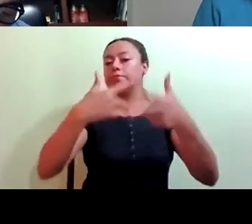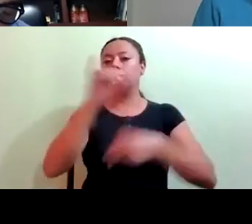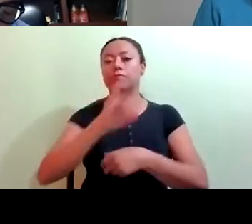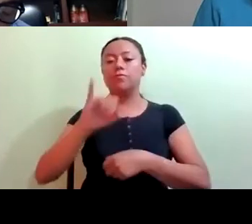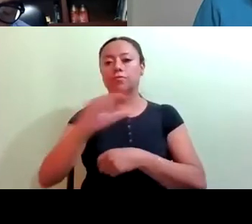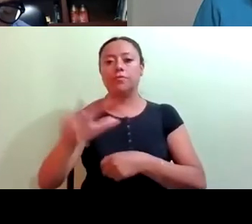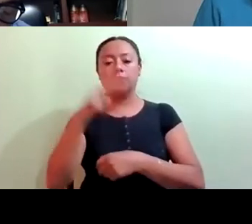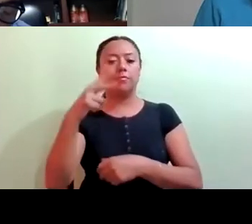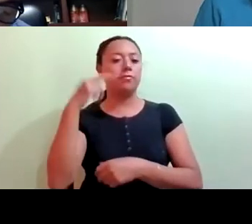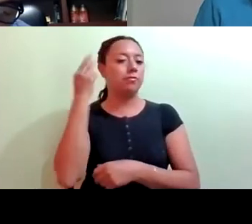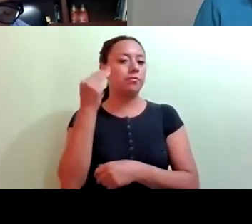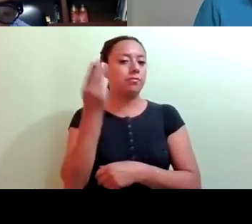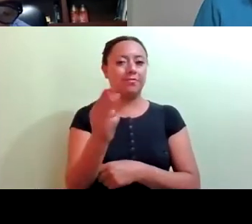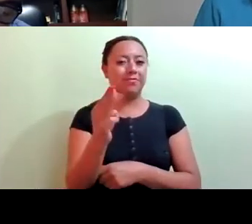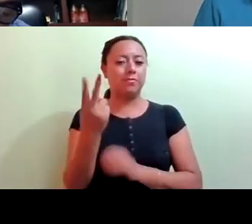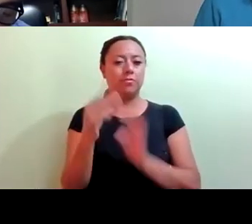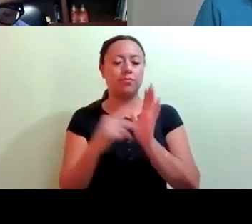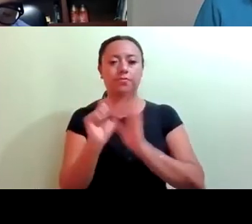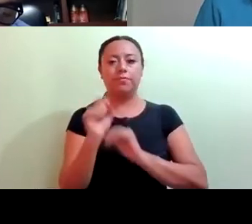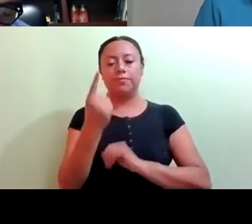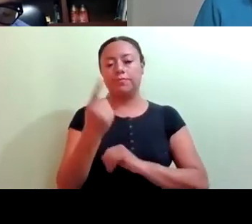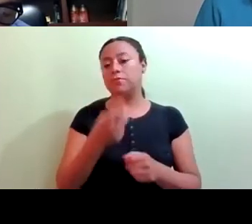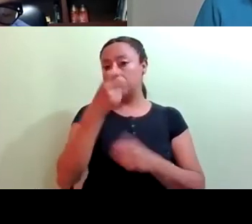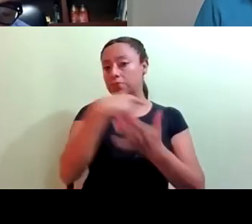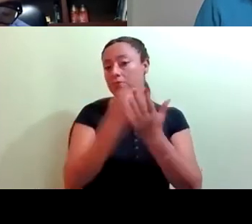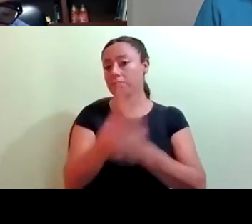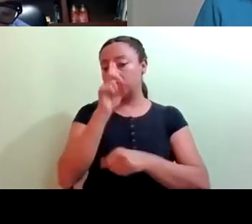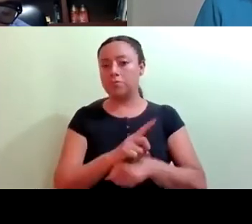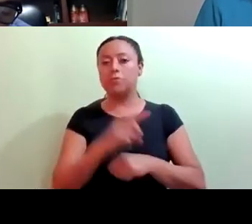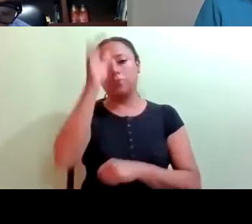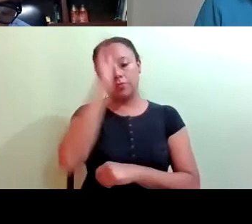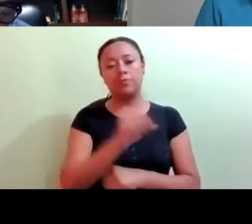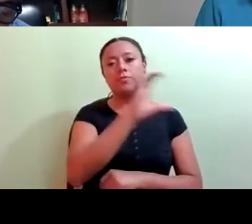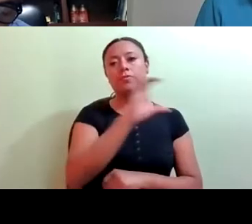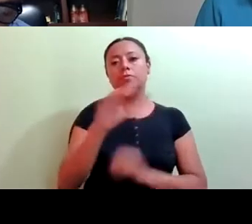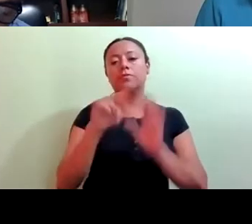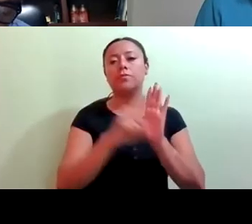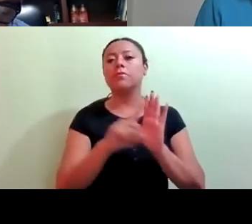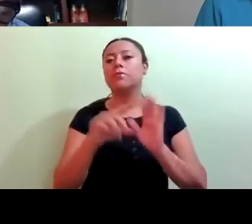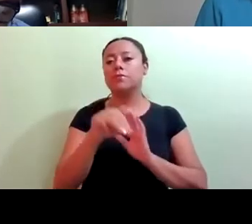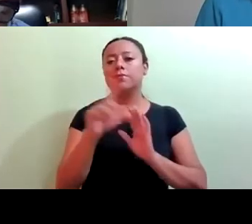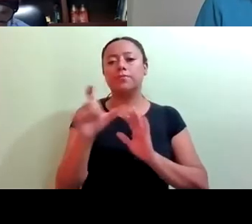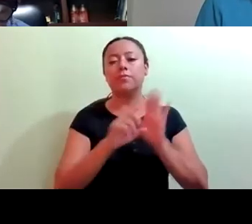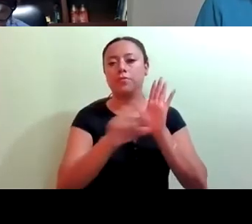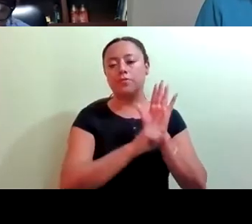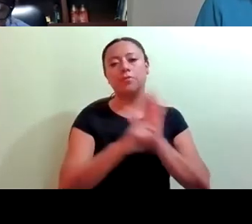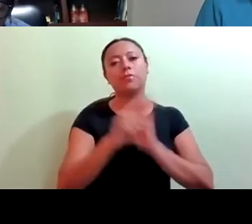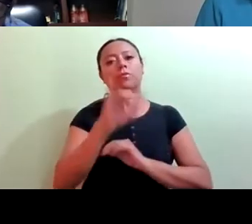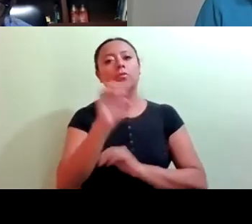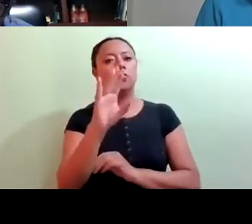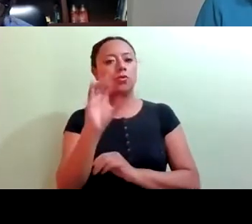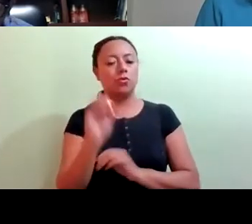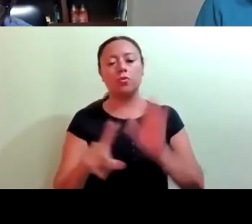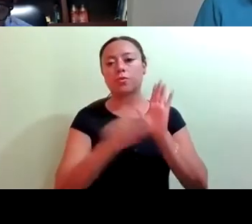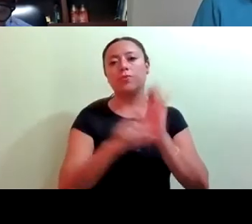El orden del día fue elaborado con base en el acuerdo CCMX, diagonal 1, diagonal Jucopo, diagonal 017, diagonal